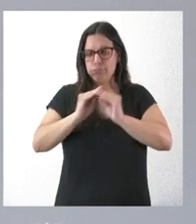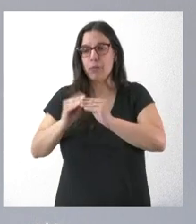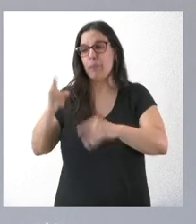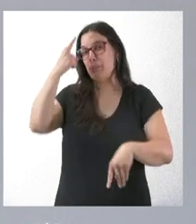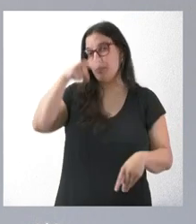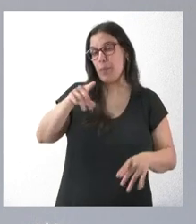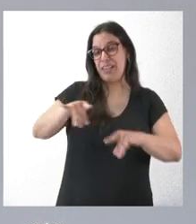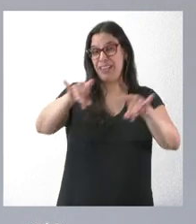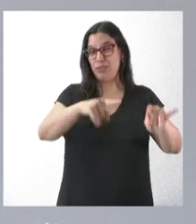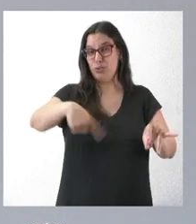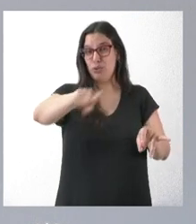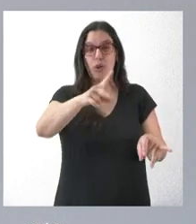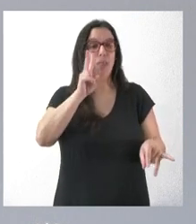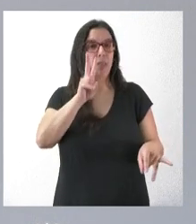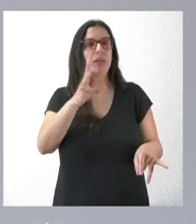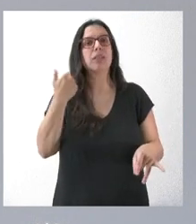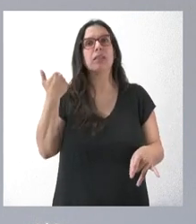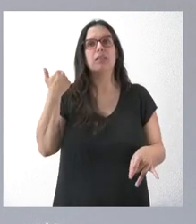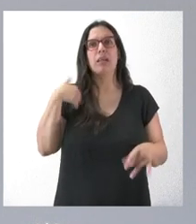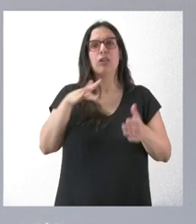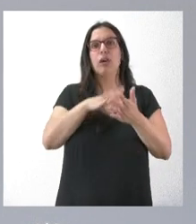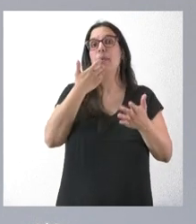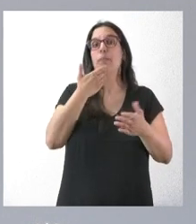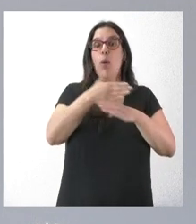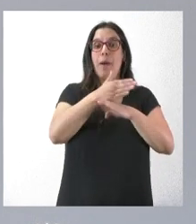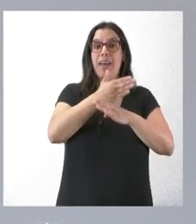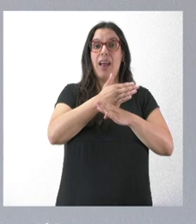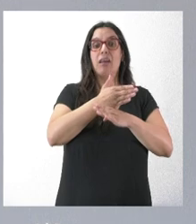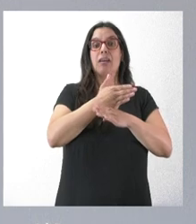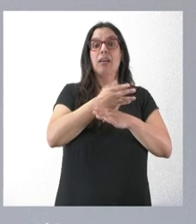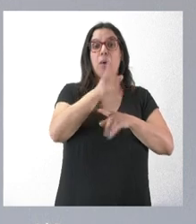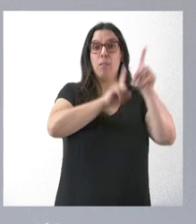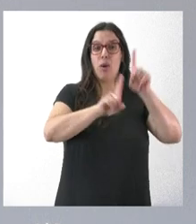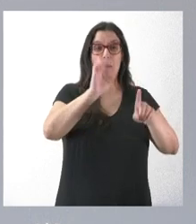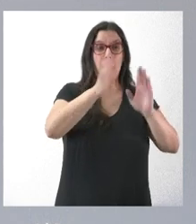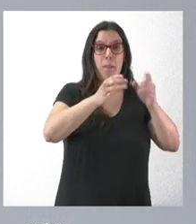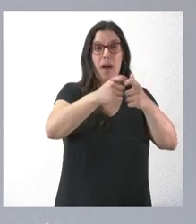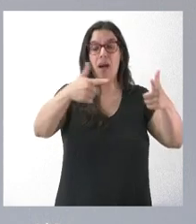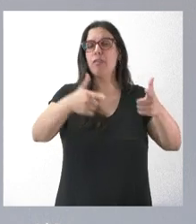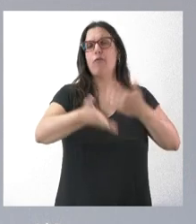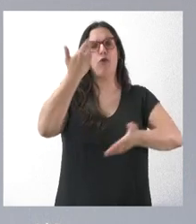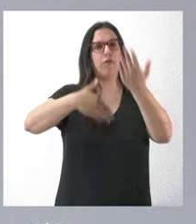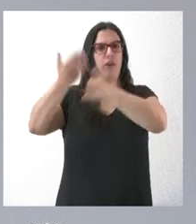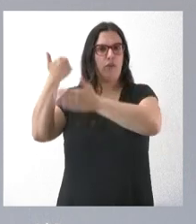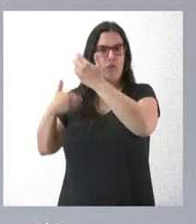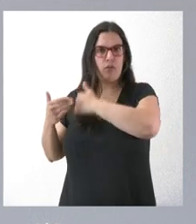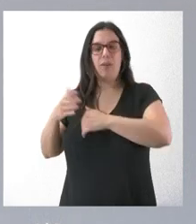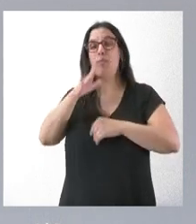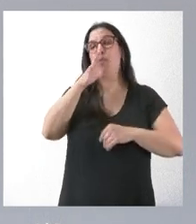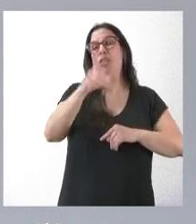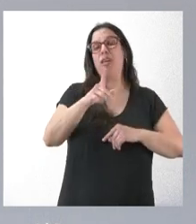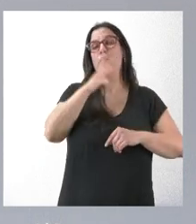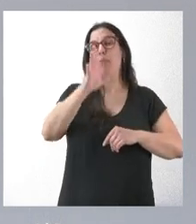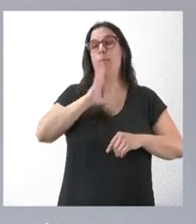porque conoce en el territorio, se ha extraído la madera que podría producir problemas de extensión de cualquier tipo de infección de